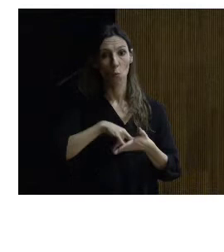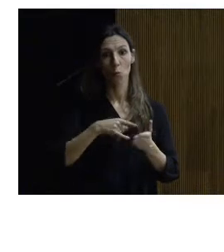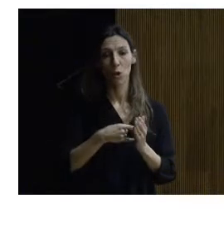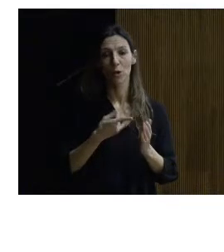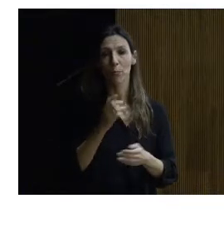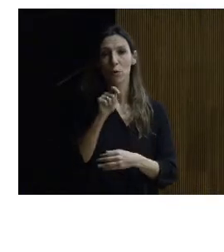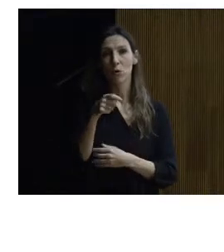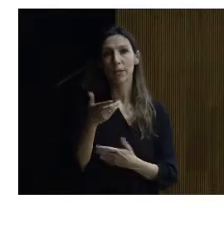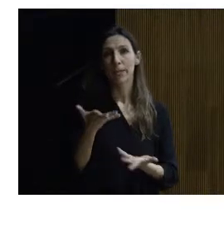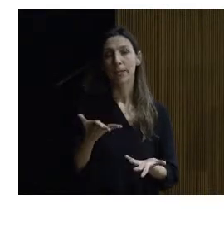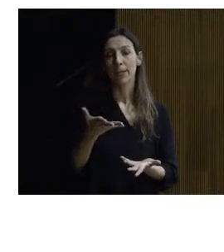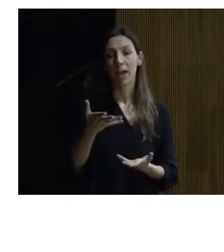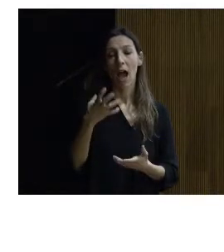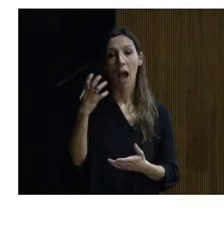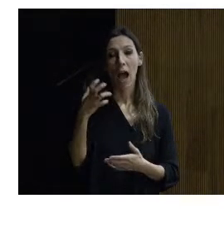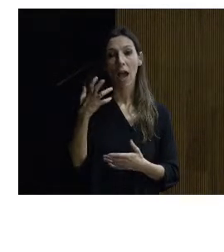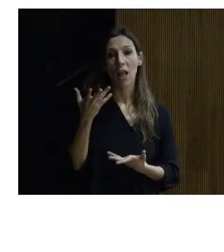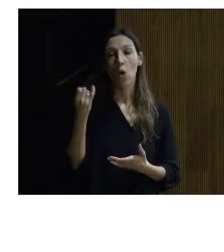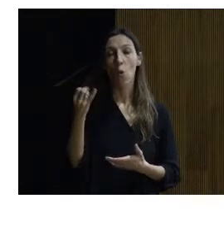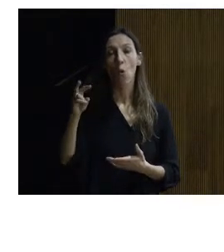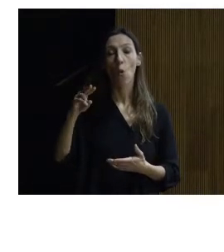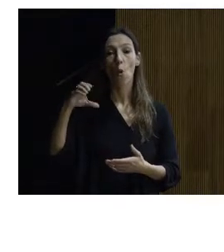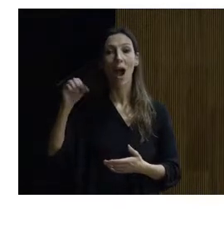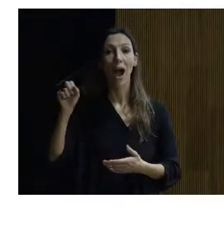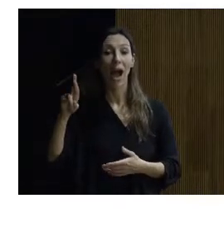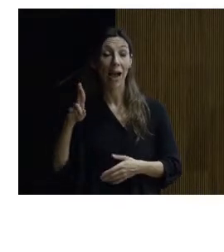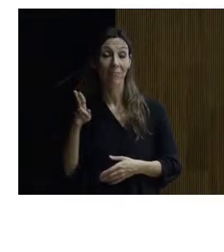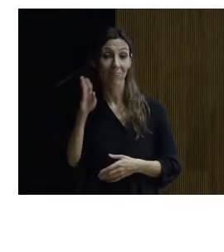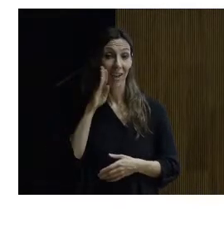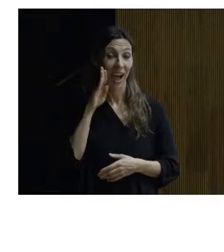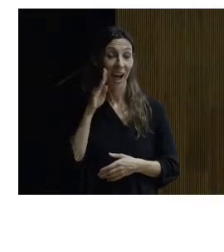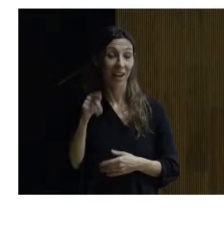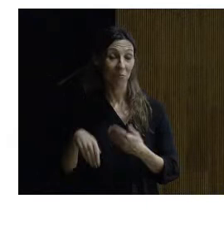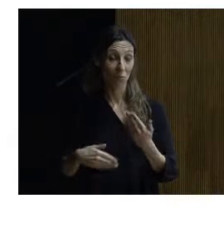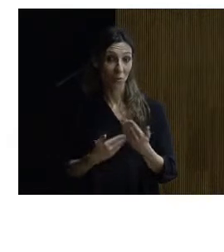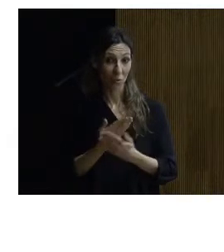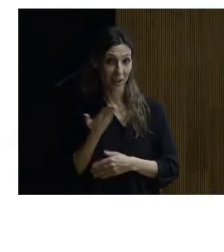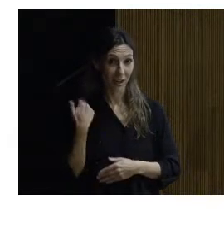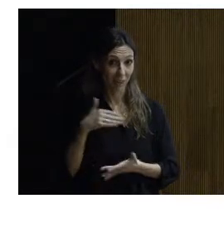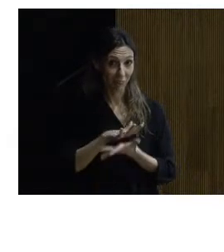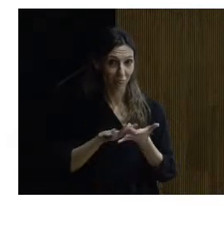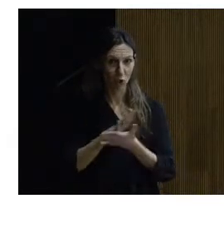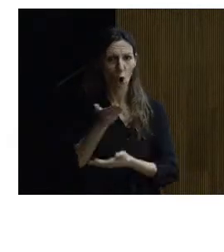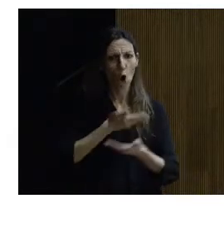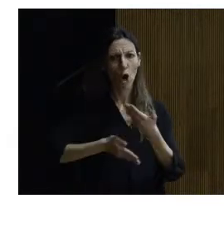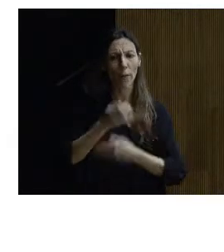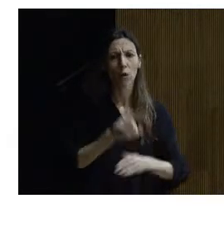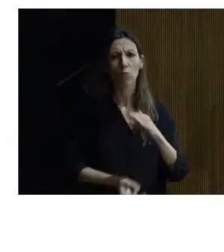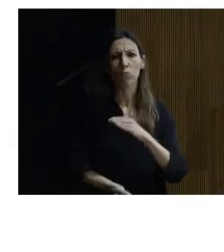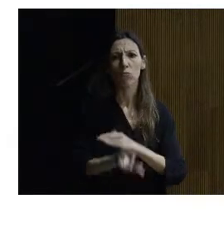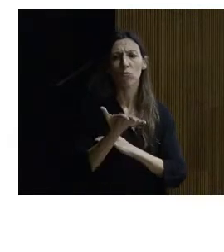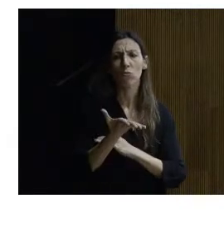Alcalá del Júcar lo ha comentado Nieves esta mañana y bueno como surge la colaboración entre los arquitectos redactores